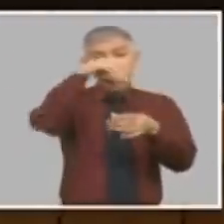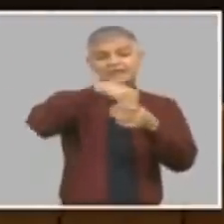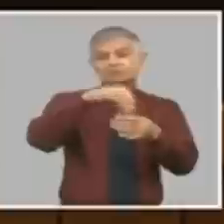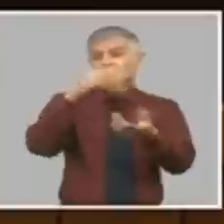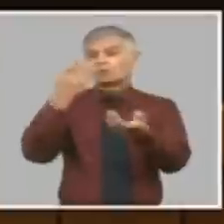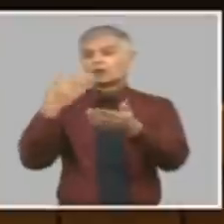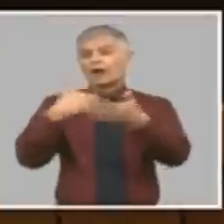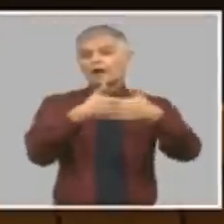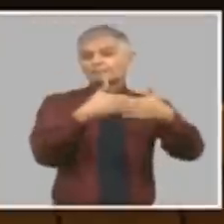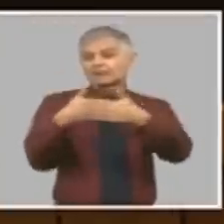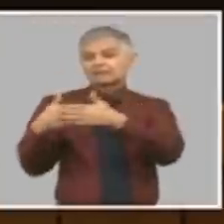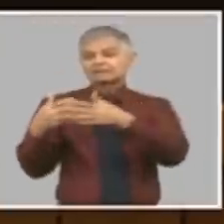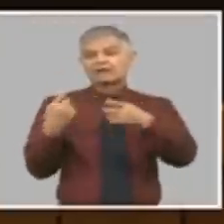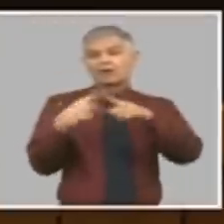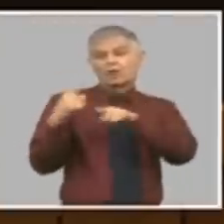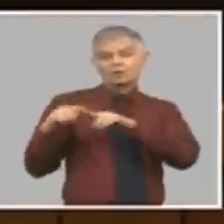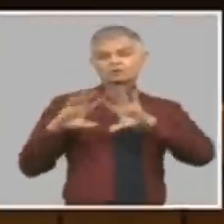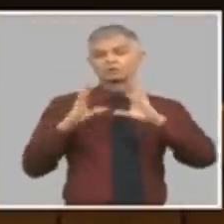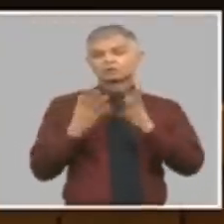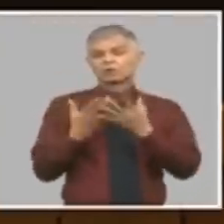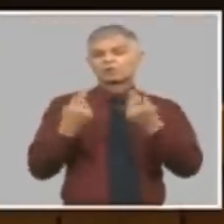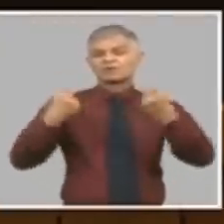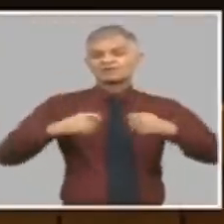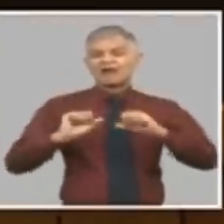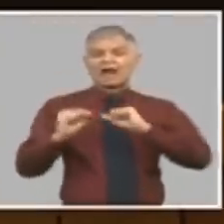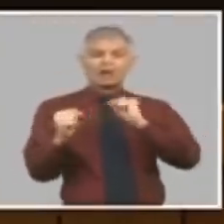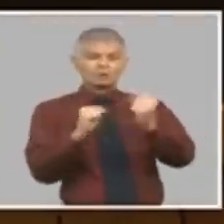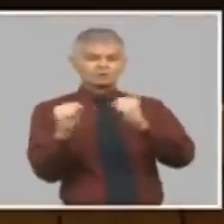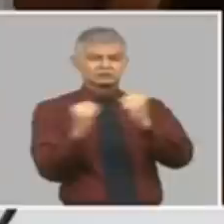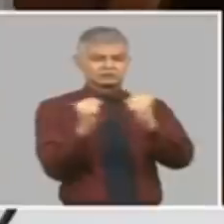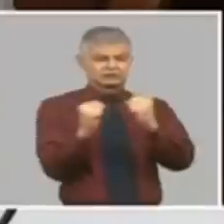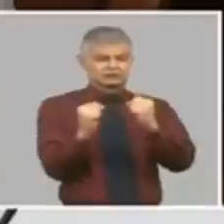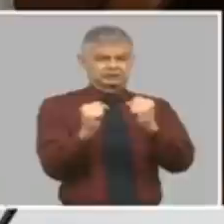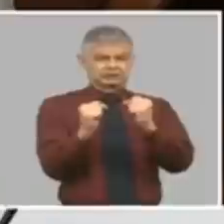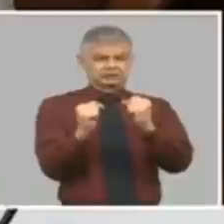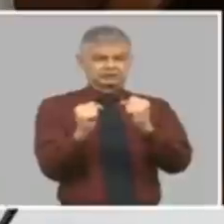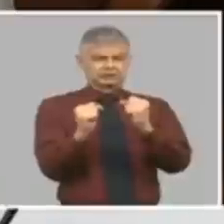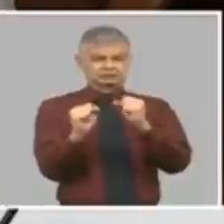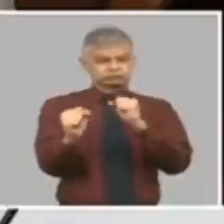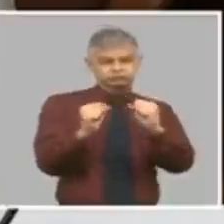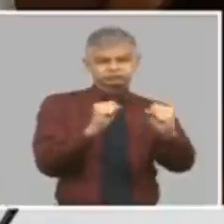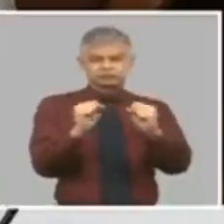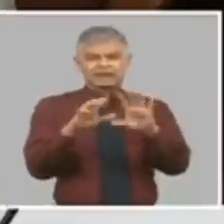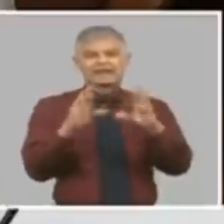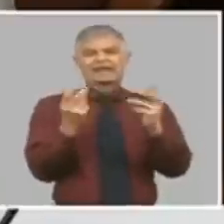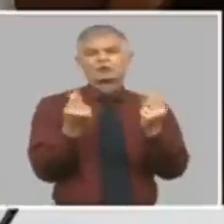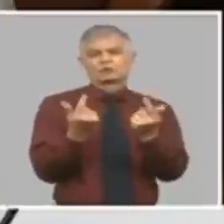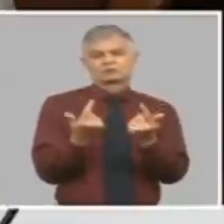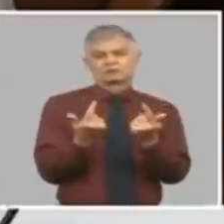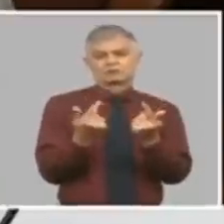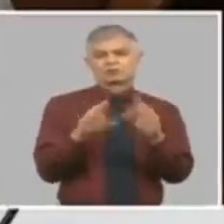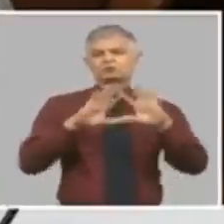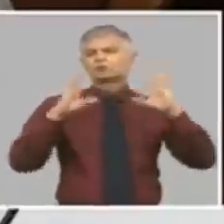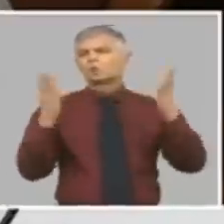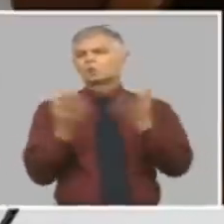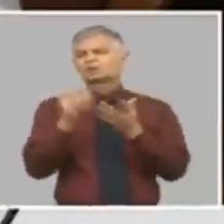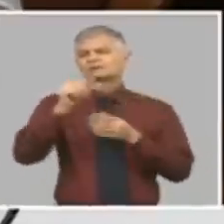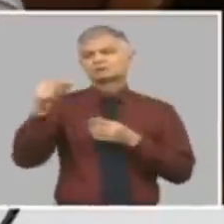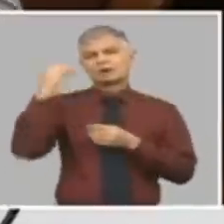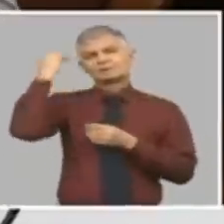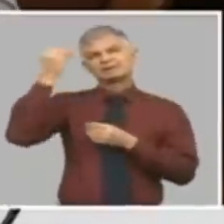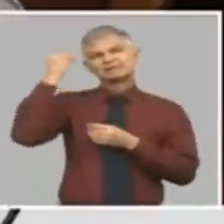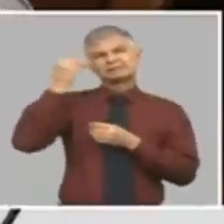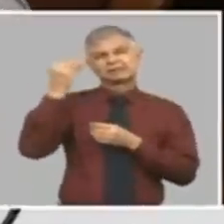Porque algunas personas y las preguntas que nos hacen todo el mundo piensa que es posible hacer una